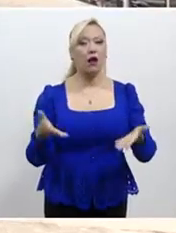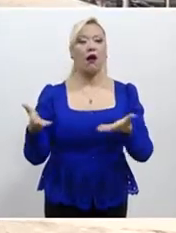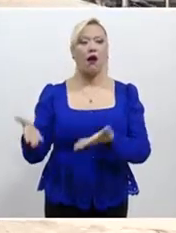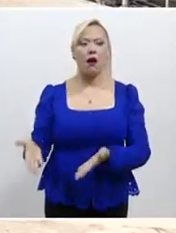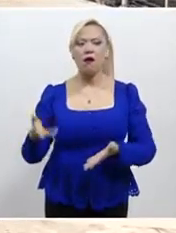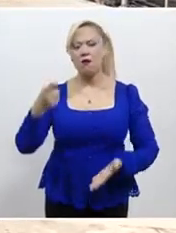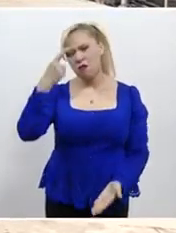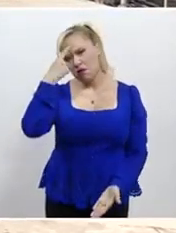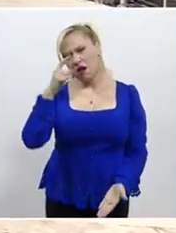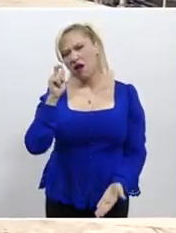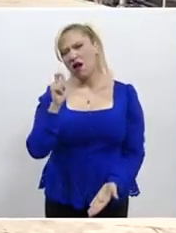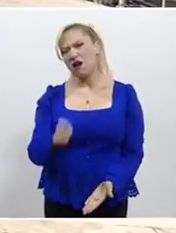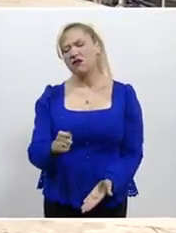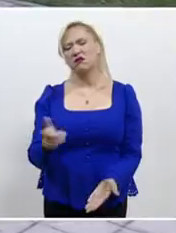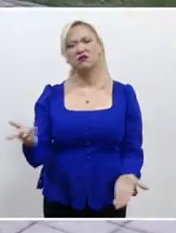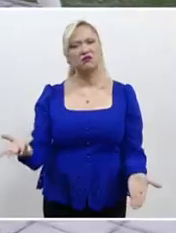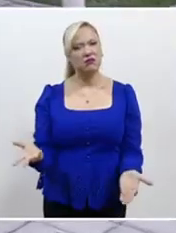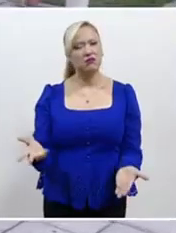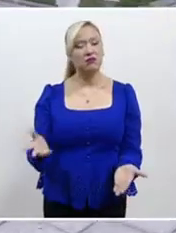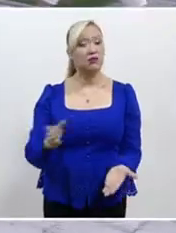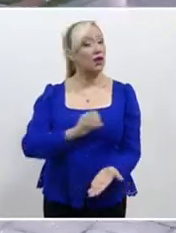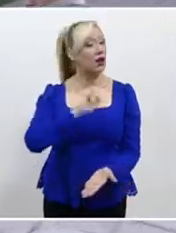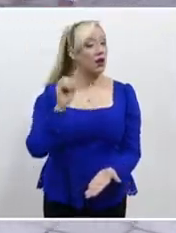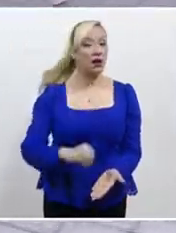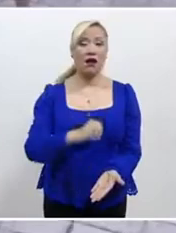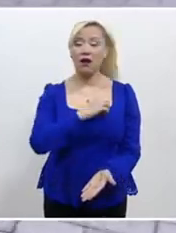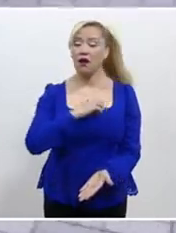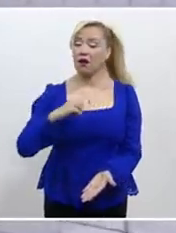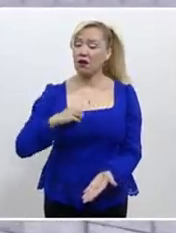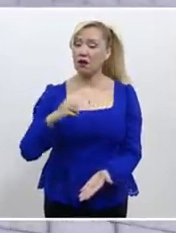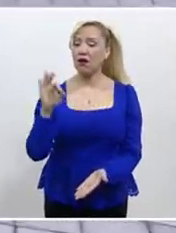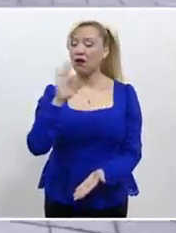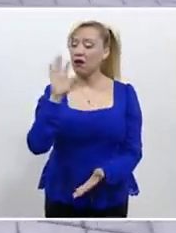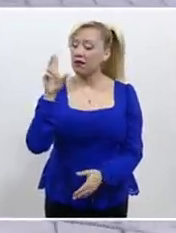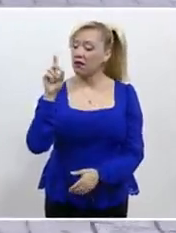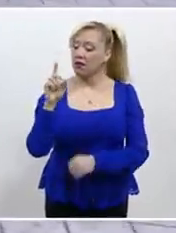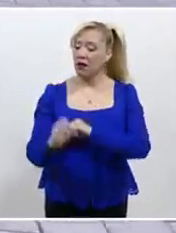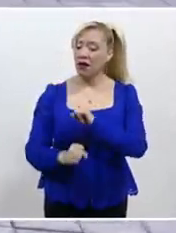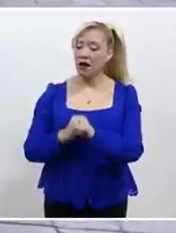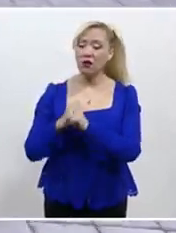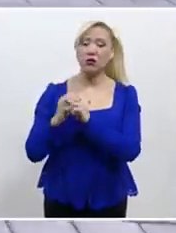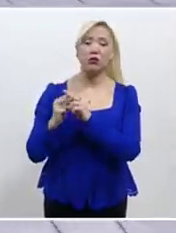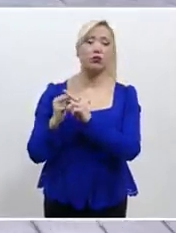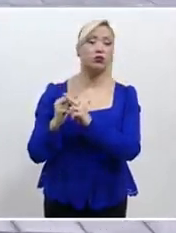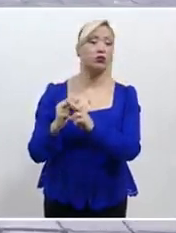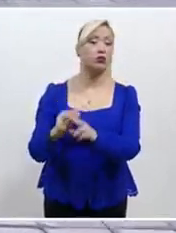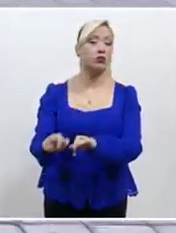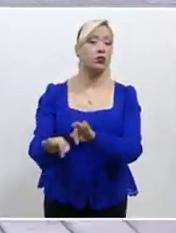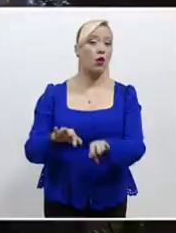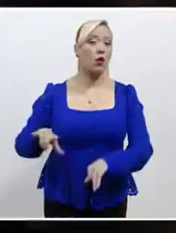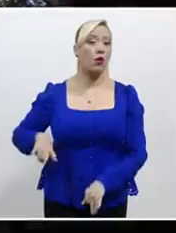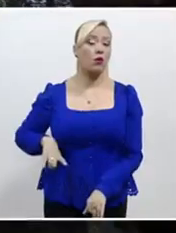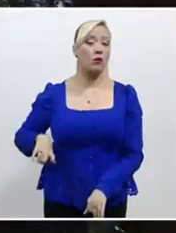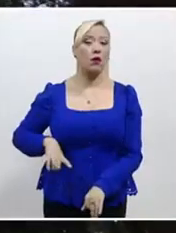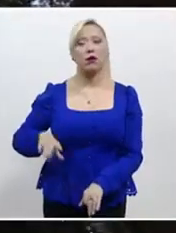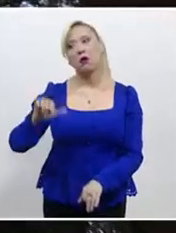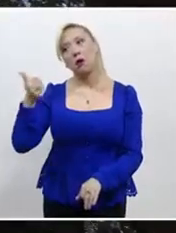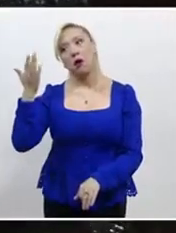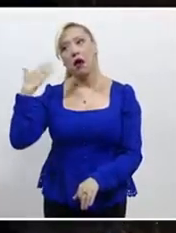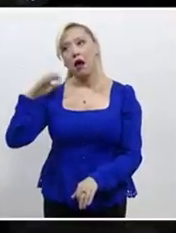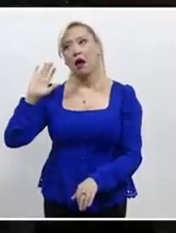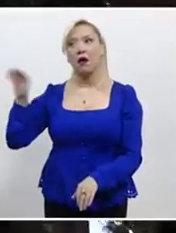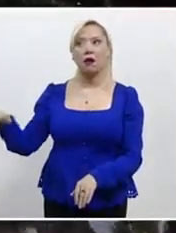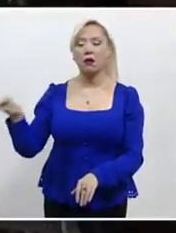consistía en que procedería su retiro obligatorio en caso de que cumplieran 30 años al servicio del Estado, lo que atentaba